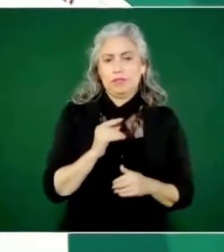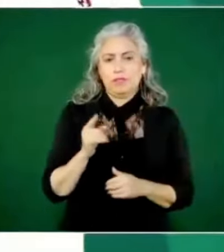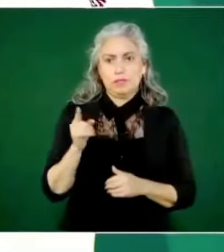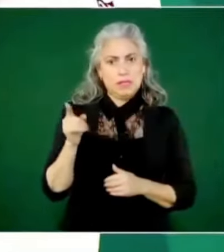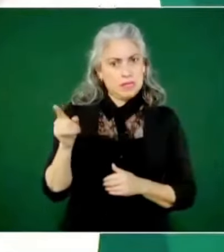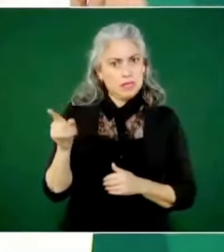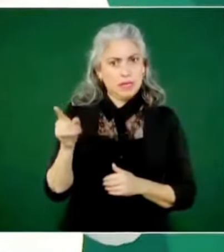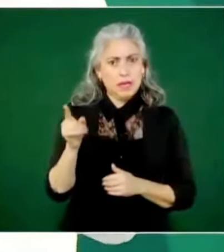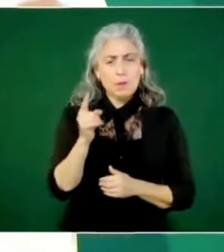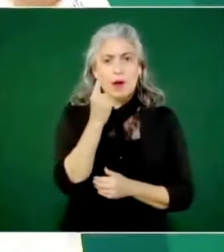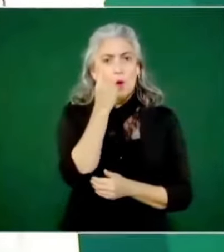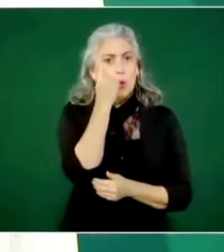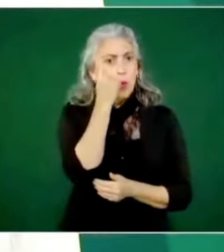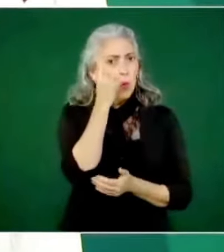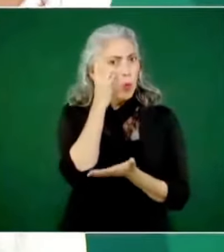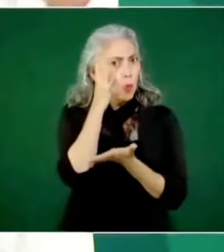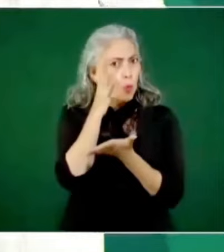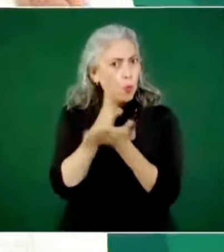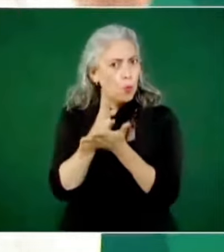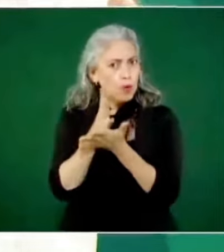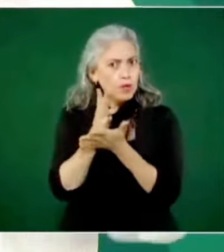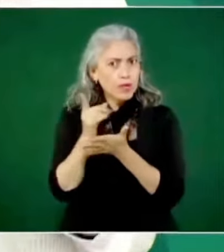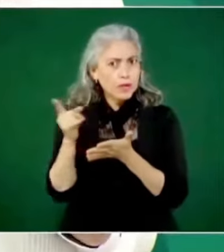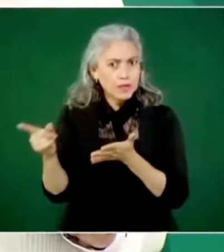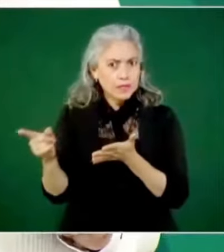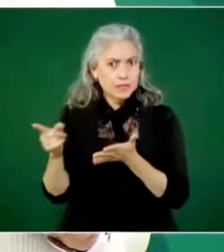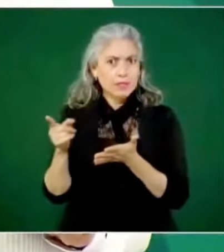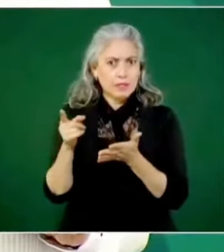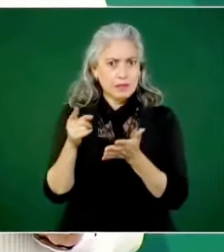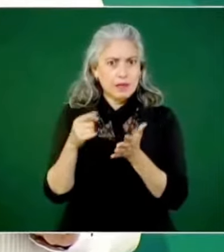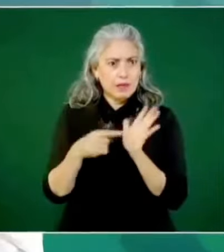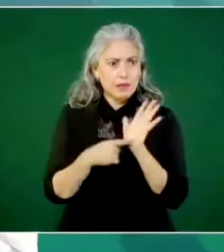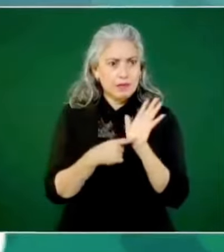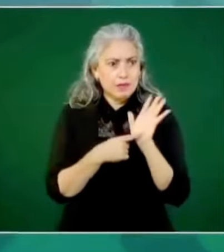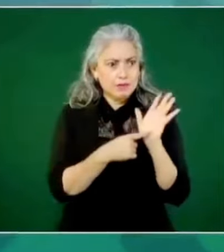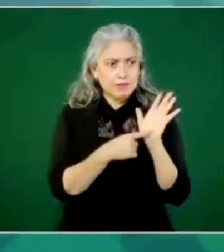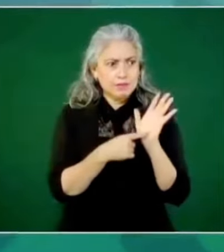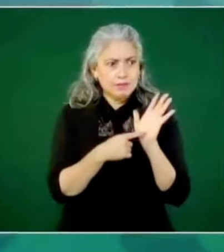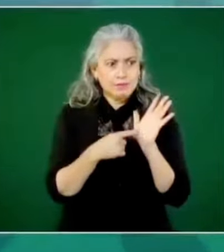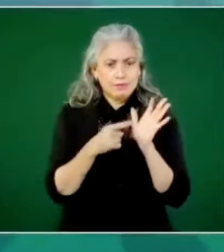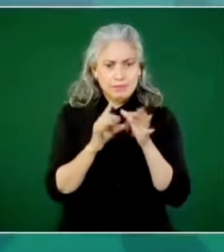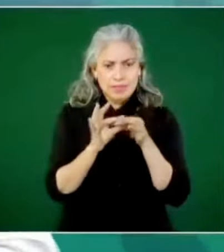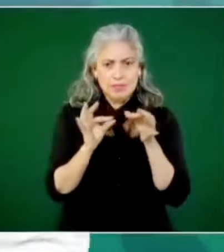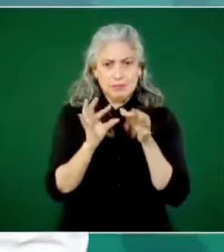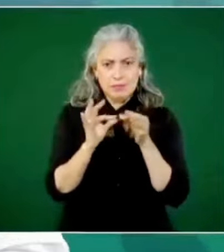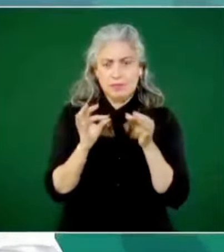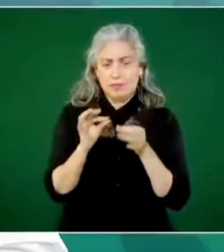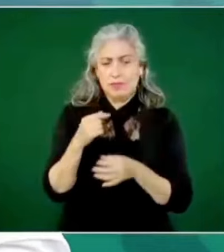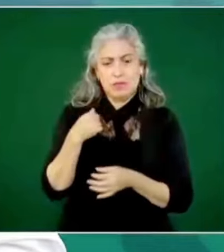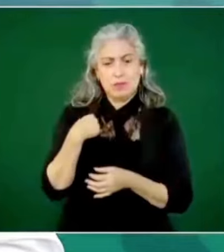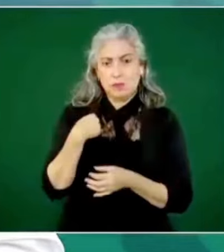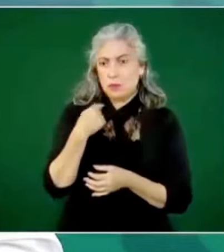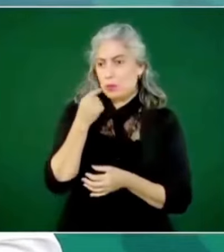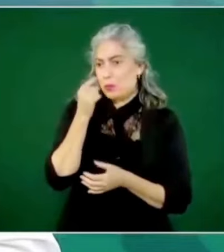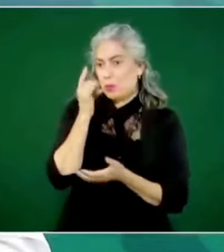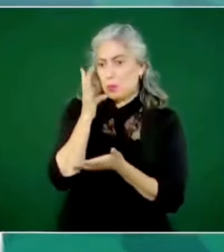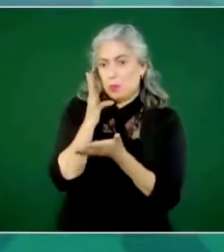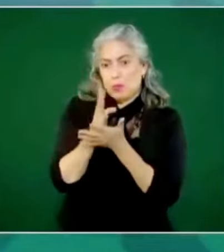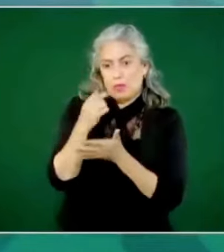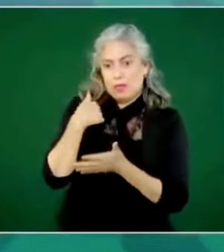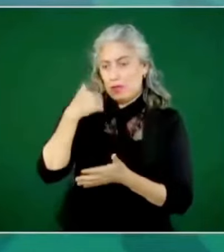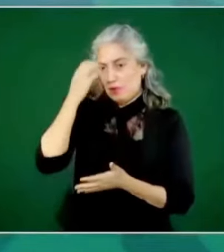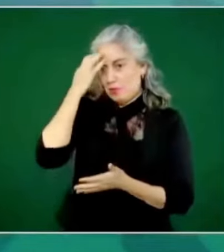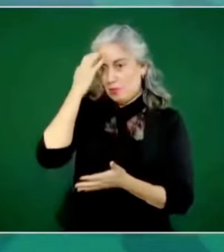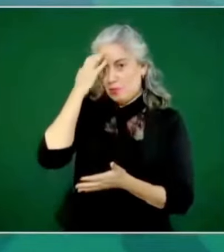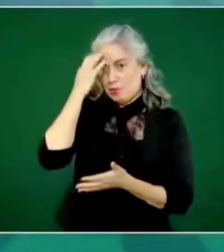que conozco sobre este tema, porque